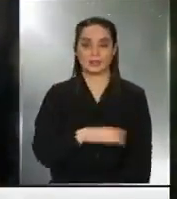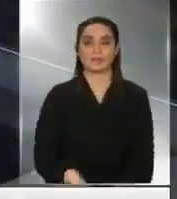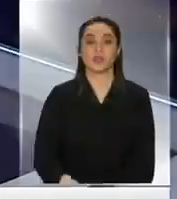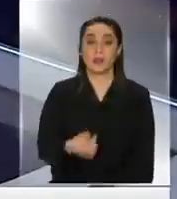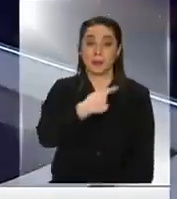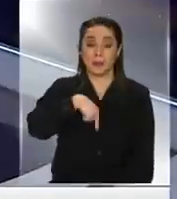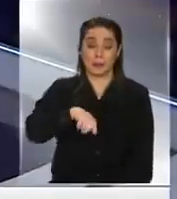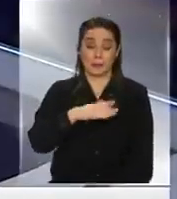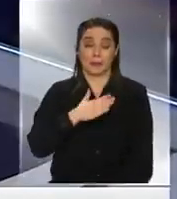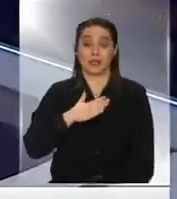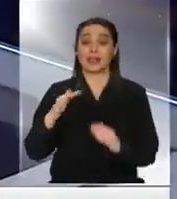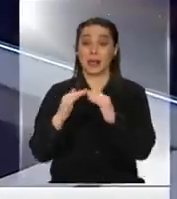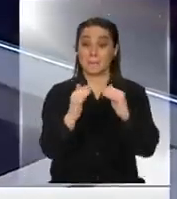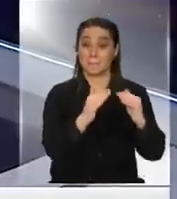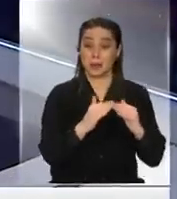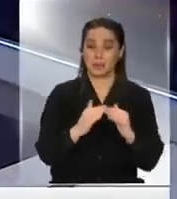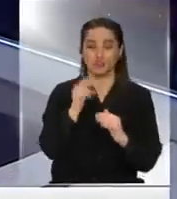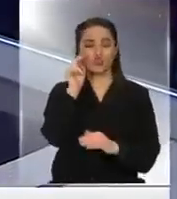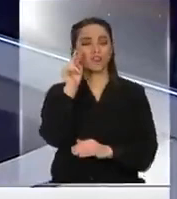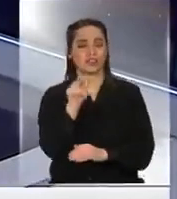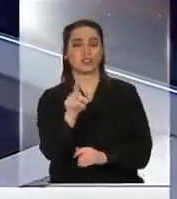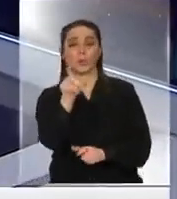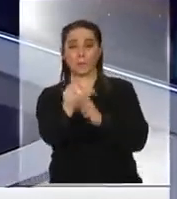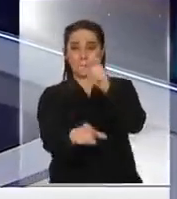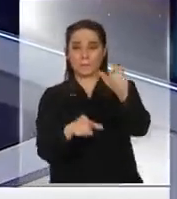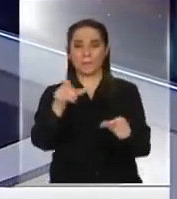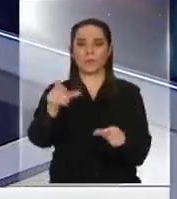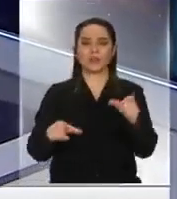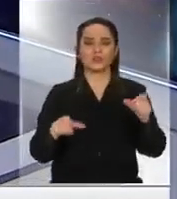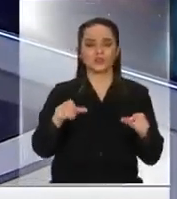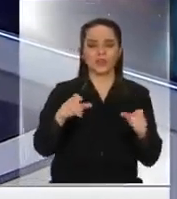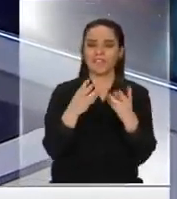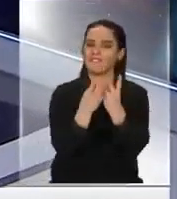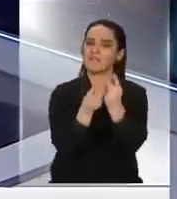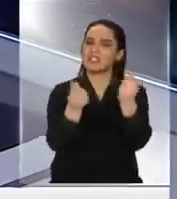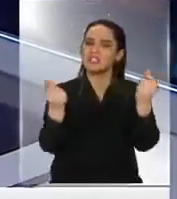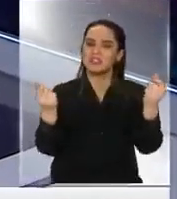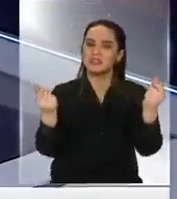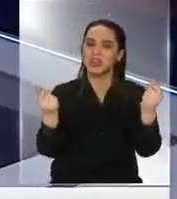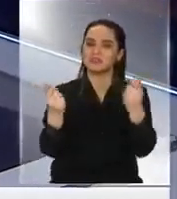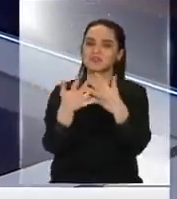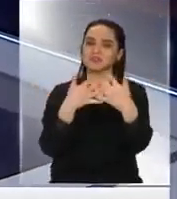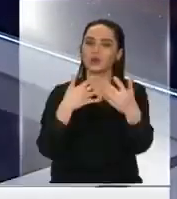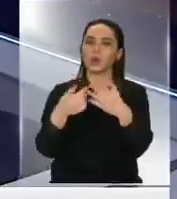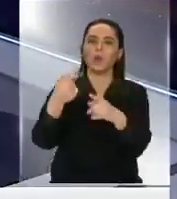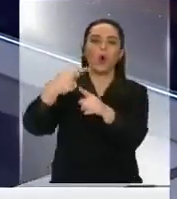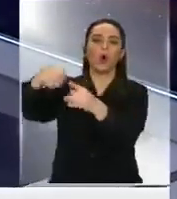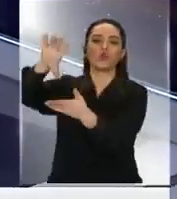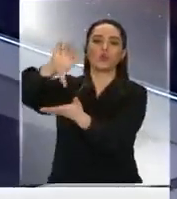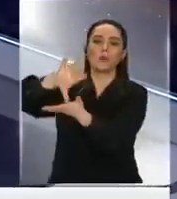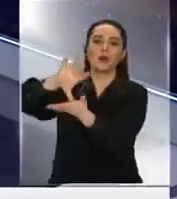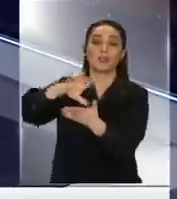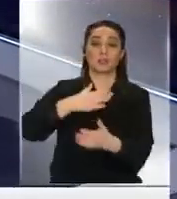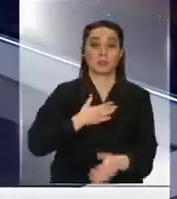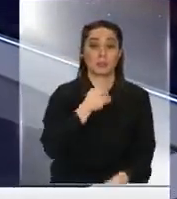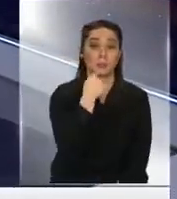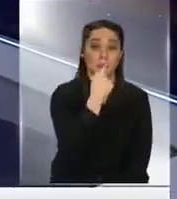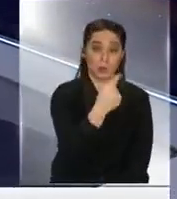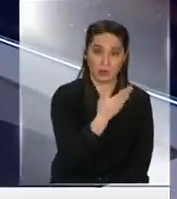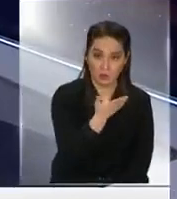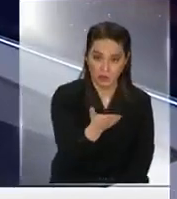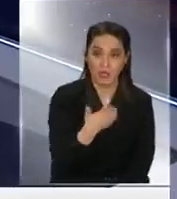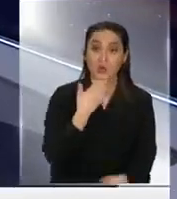campamento me ha enseñado que los vecinos y vecinas es como si realmente fueran invisibles como si vivieran en otro país me pregunta para usted